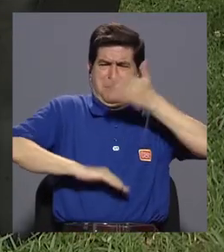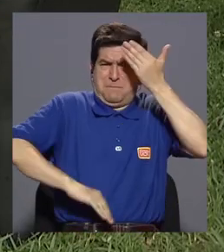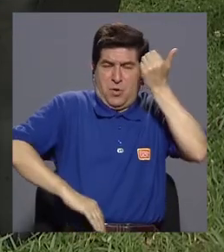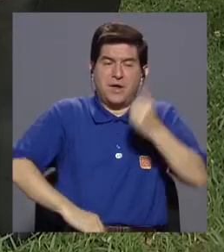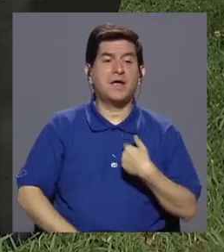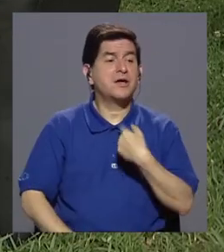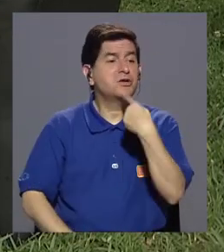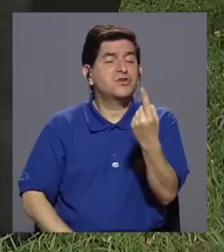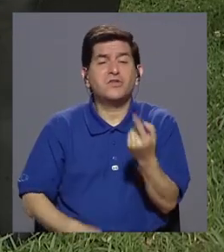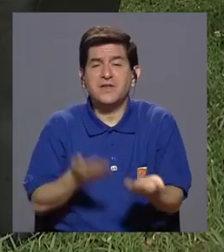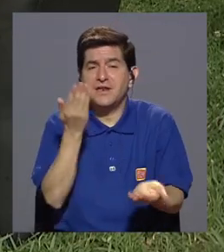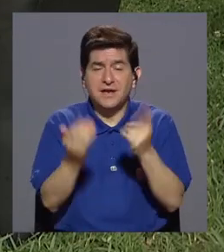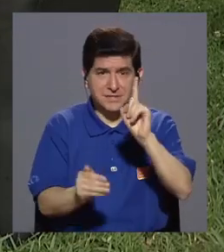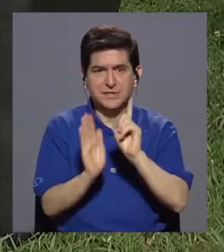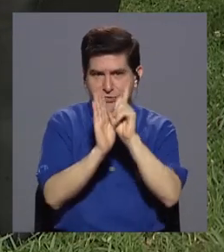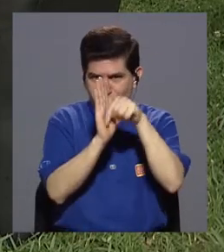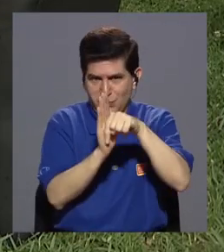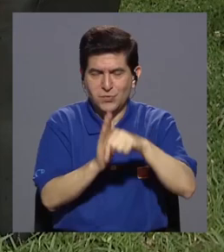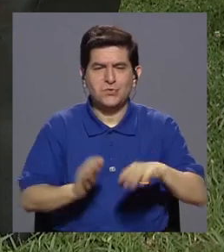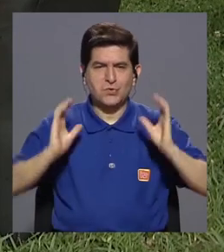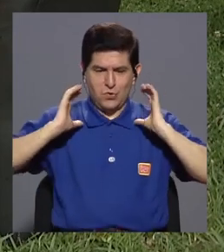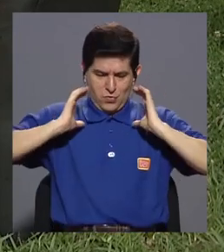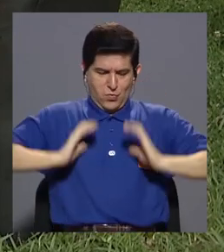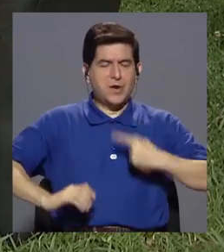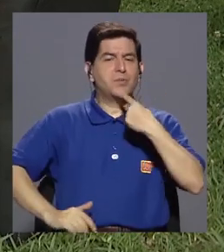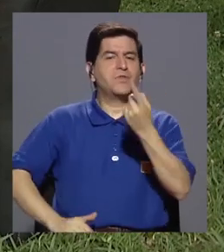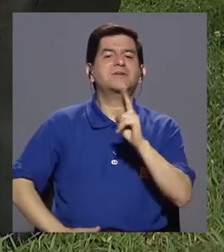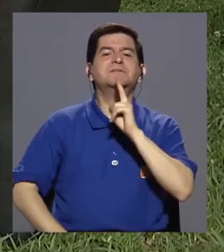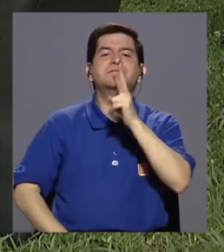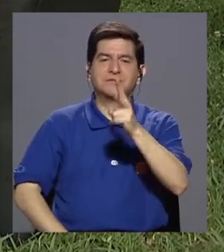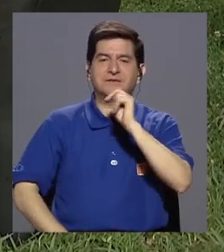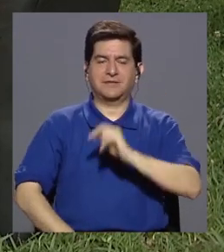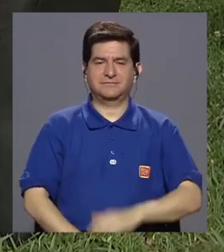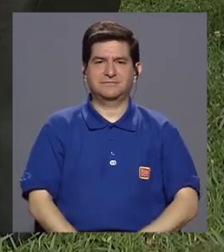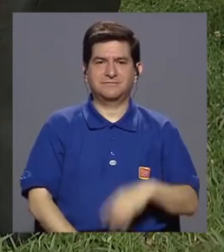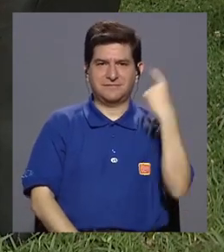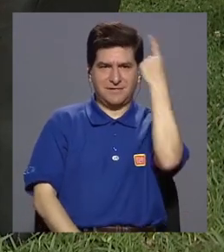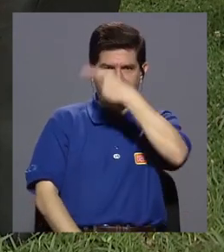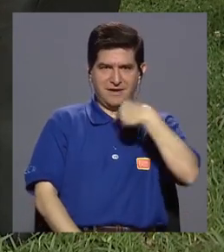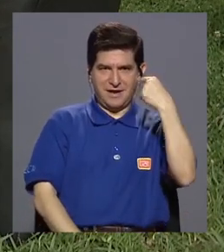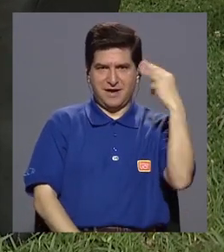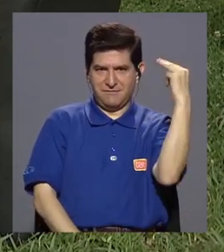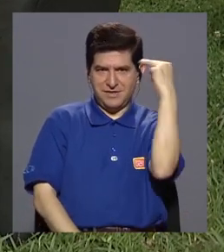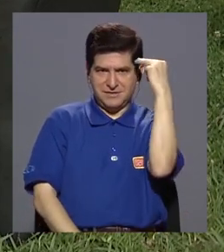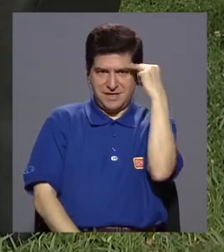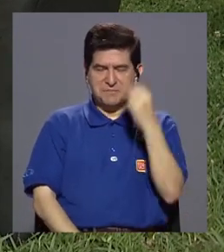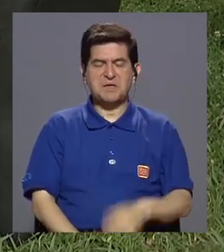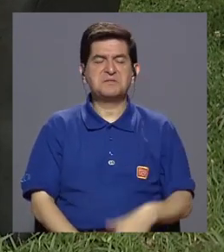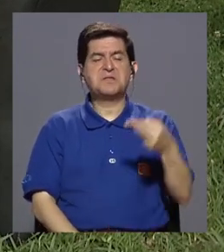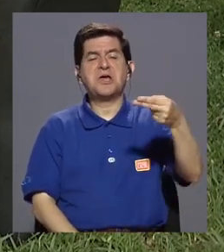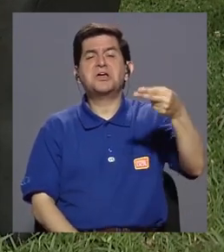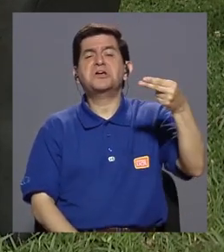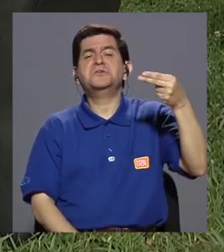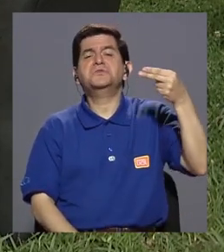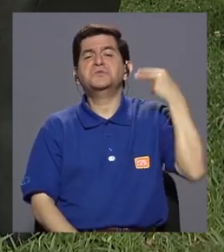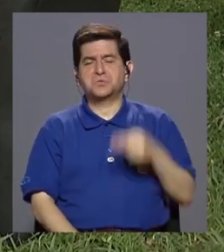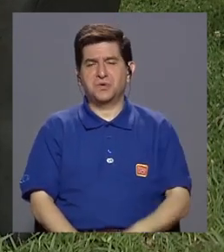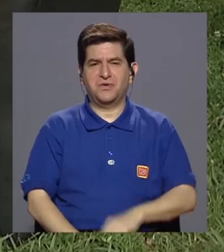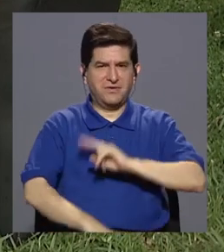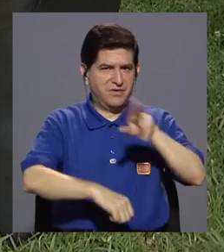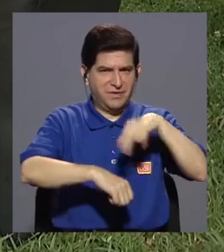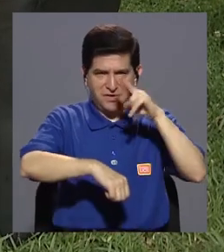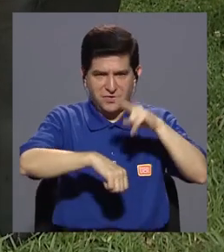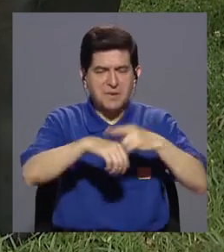minuto lo que te diría es que el cuerpo nos dice la verdad. La cabeza, la mente nos cuenta historias y